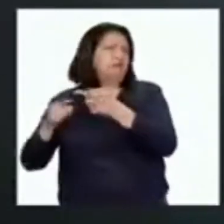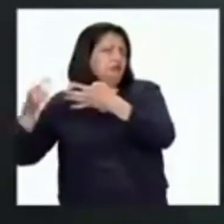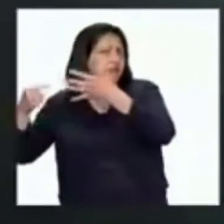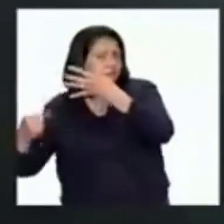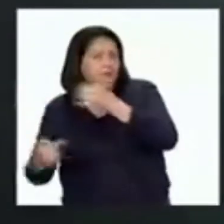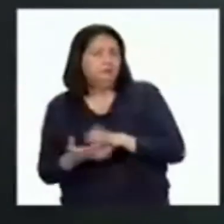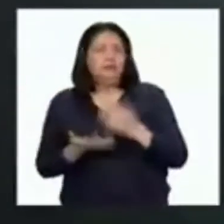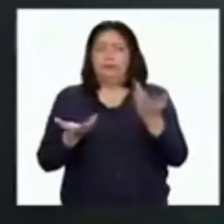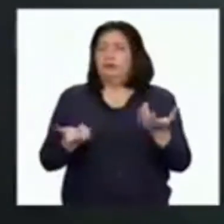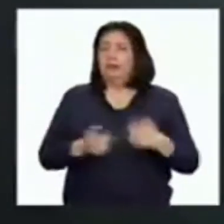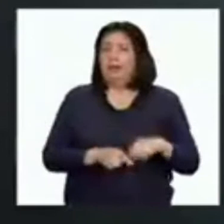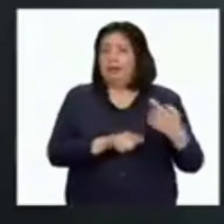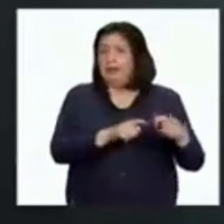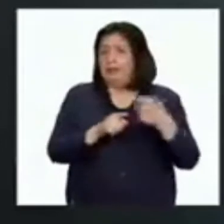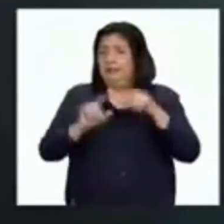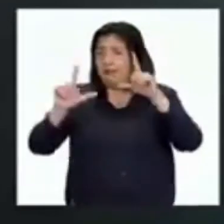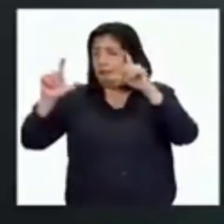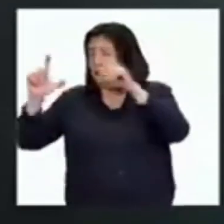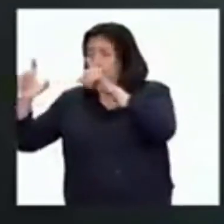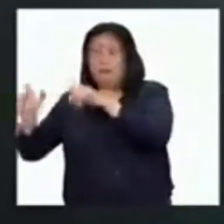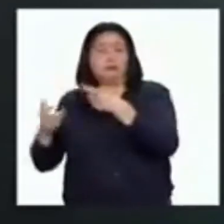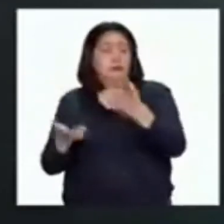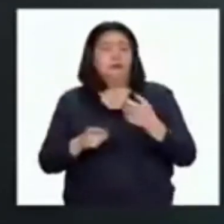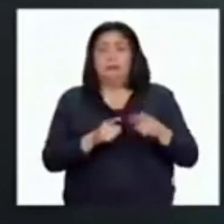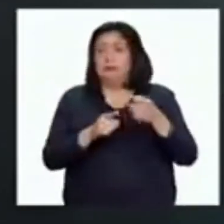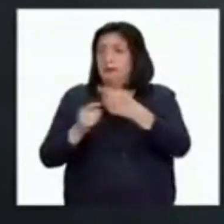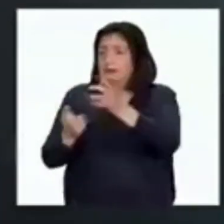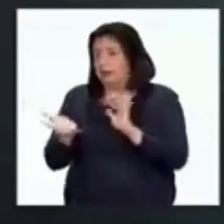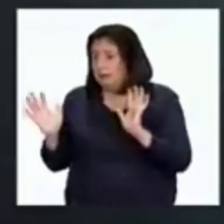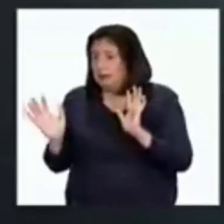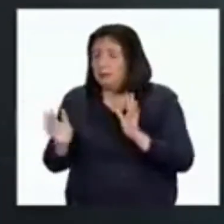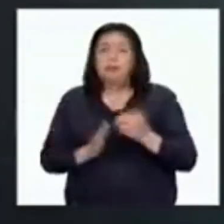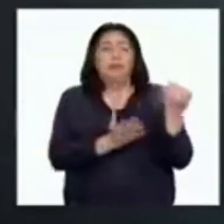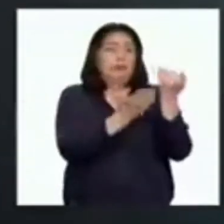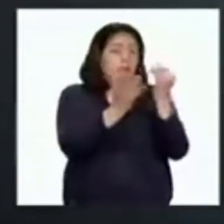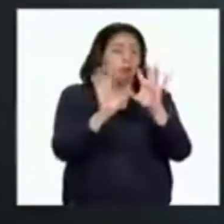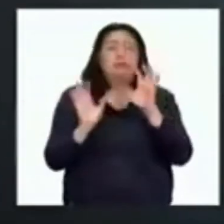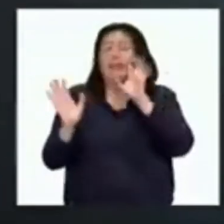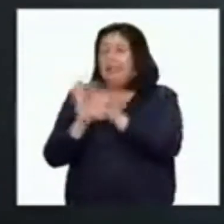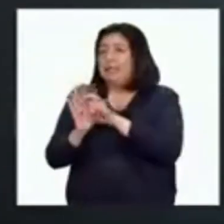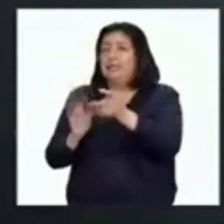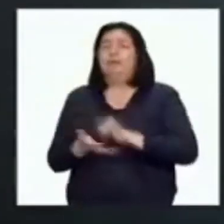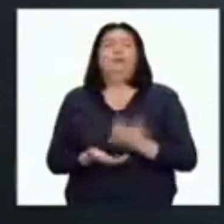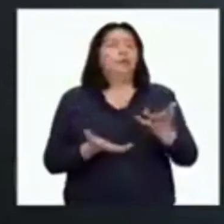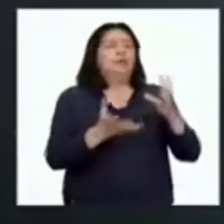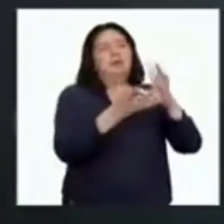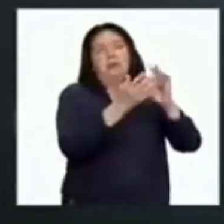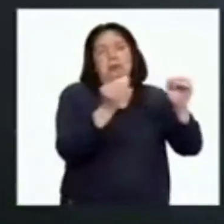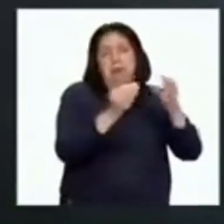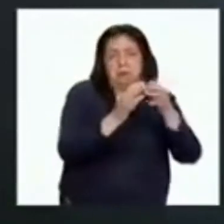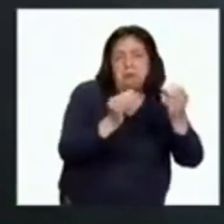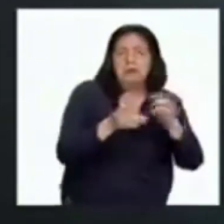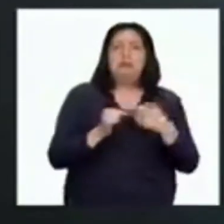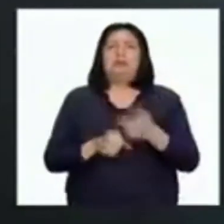Entonces, al tener distintos tipos de imágenes, tenemos distintos tipos de fotografía, como la fotografía documental, la